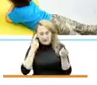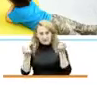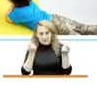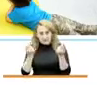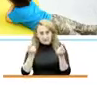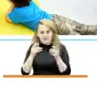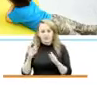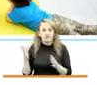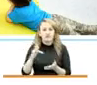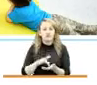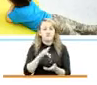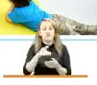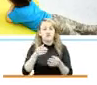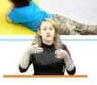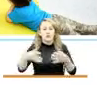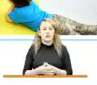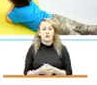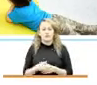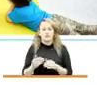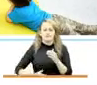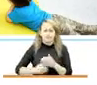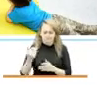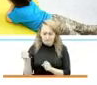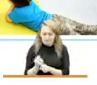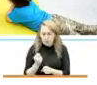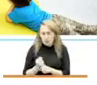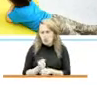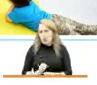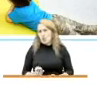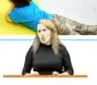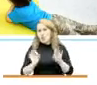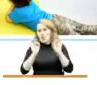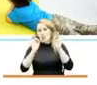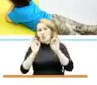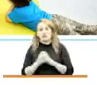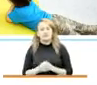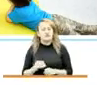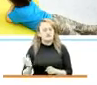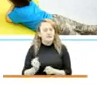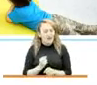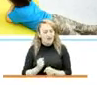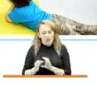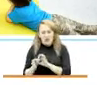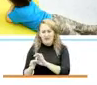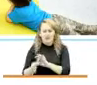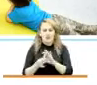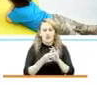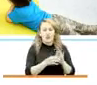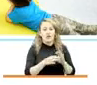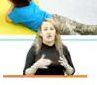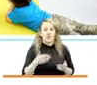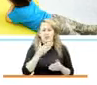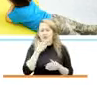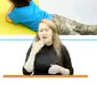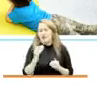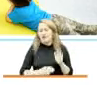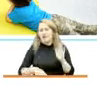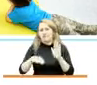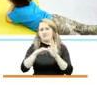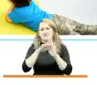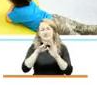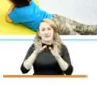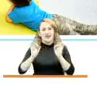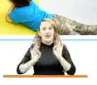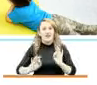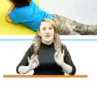y empezamos a trabajar y fue excelente, fue un trabajo articulado que dio los mejores estándares de calidad sin